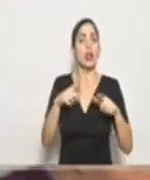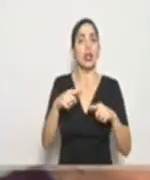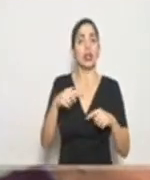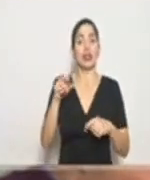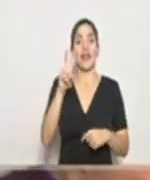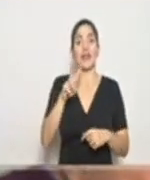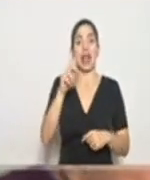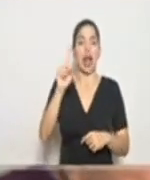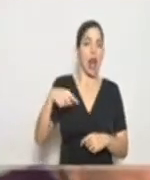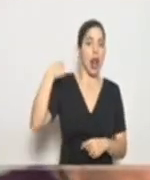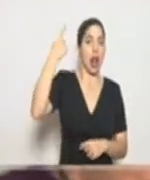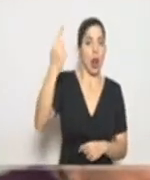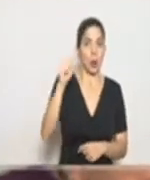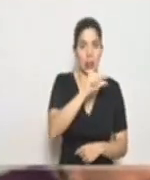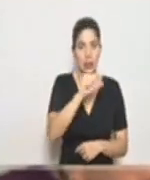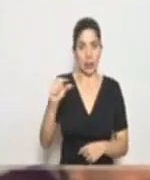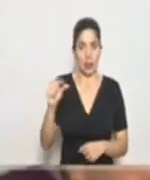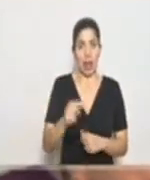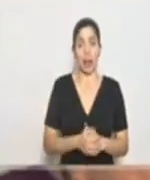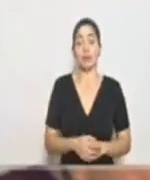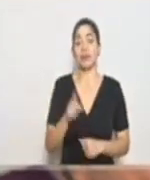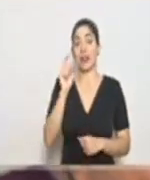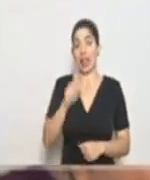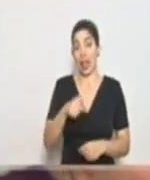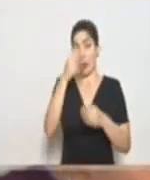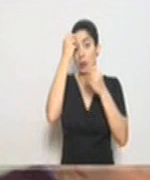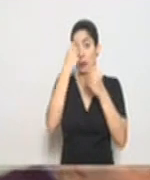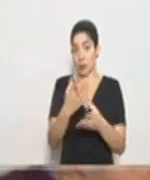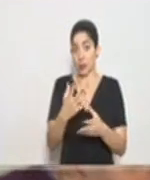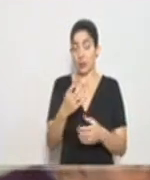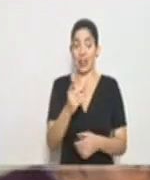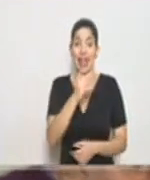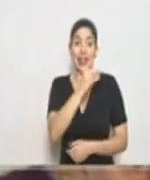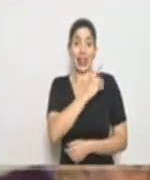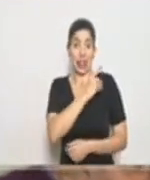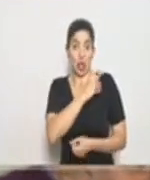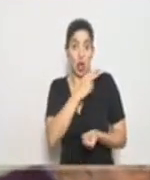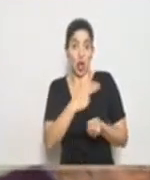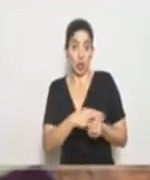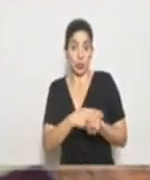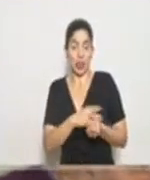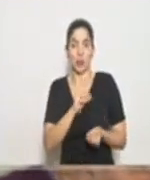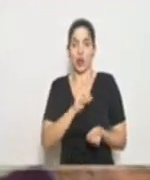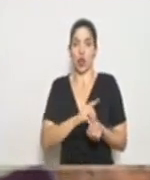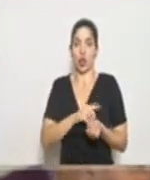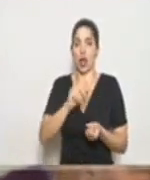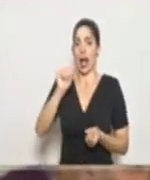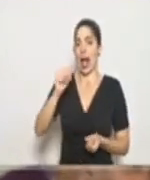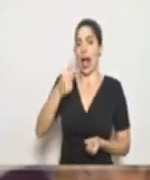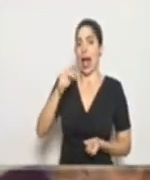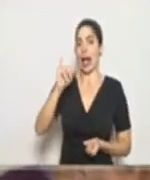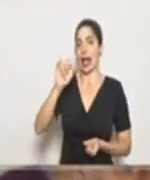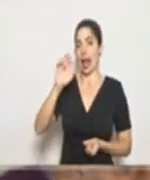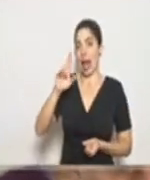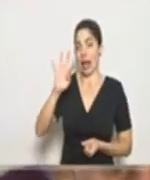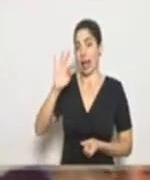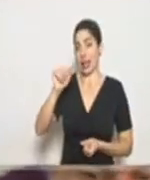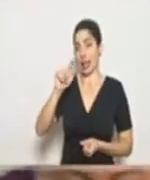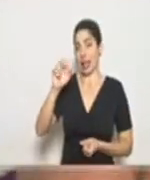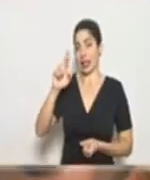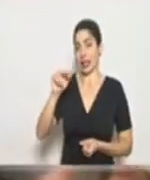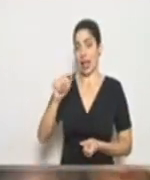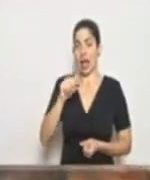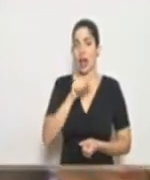viernes de la semana entrante. Y debo decir que tanto el director del hospital, el doctor Aguilar Tazara, ha hecho un